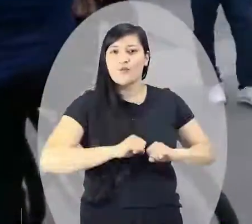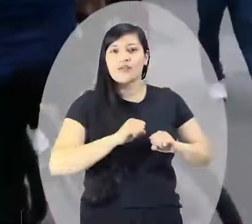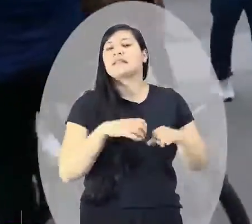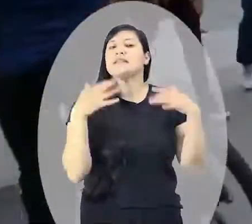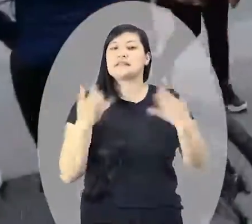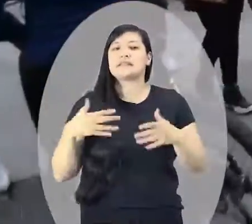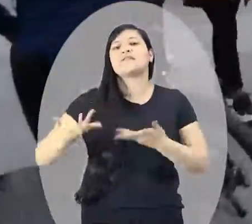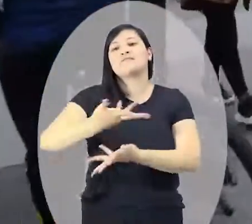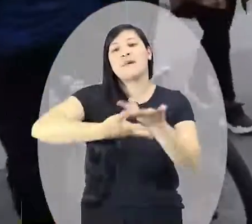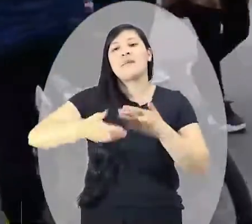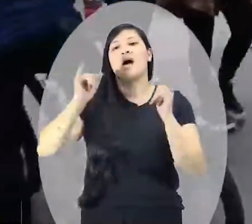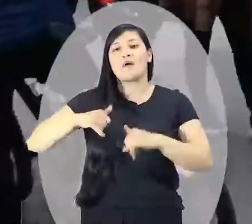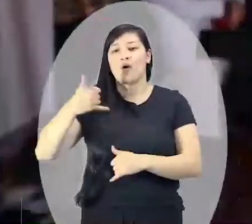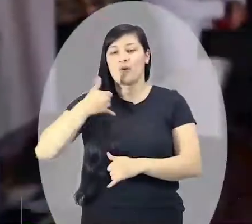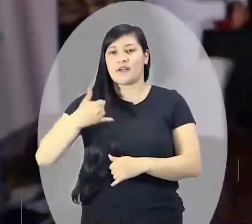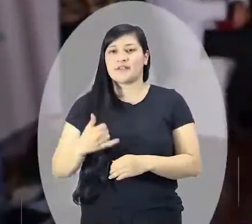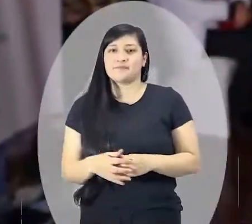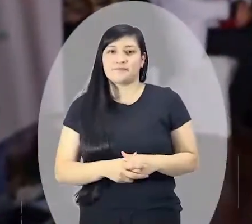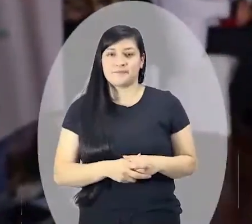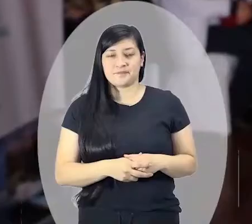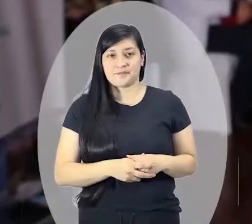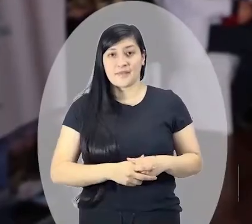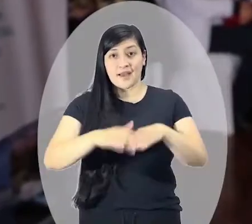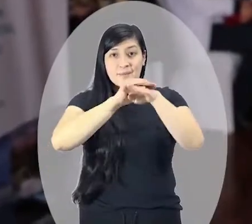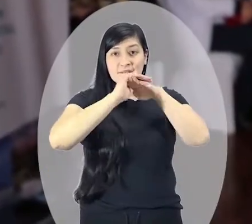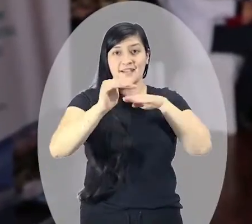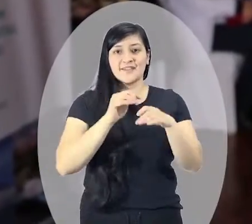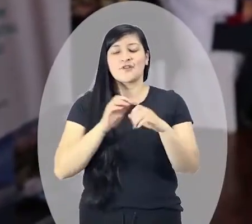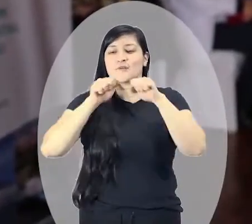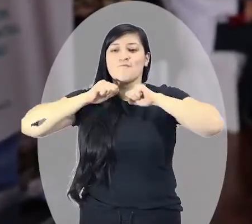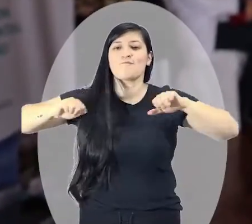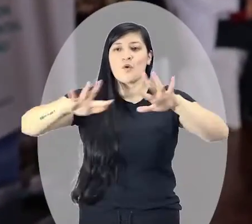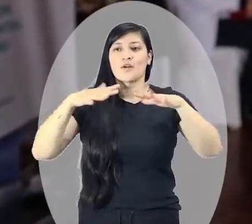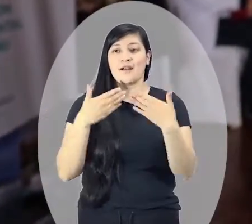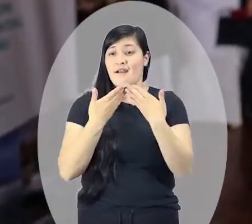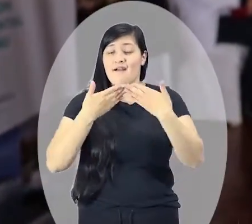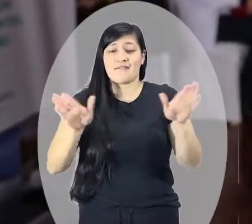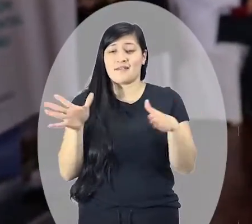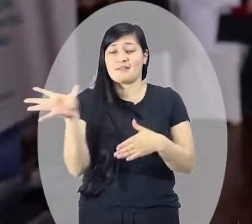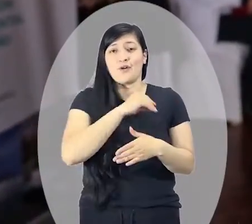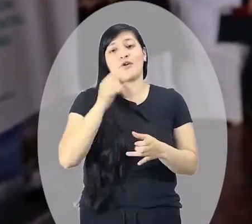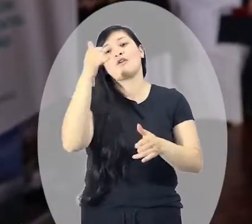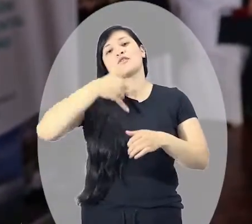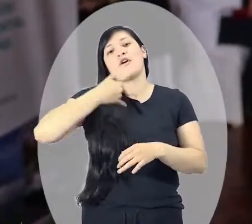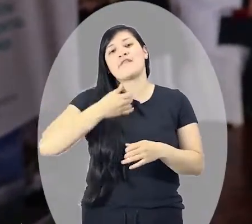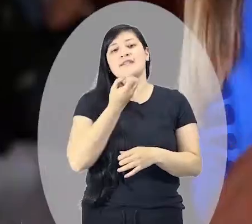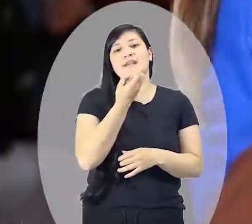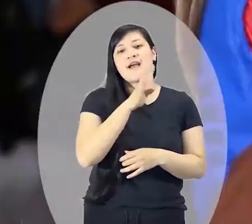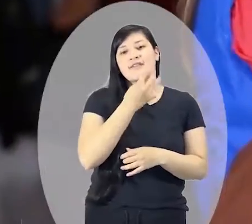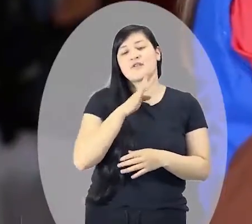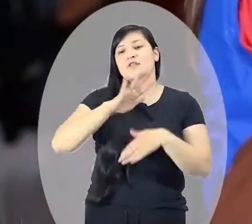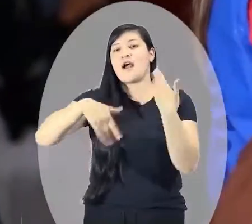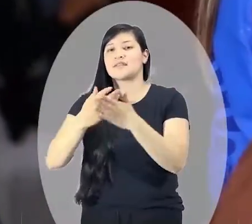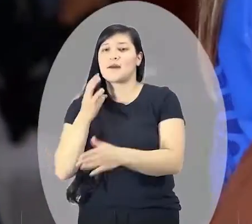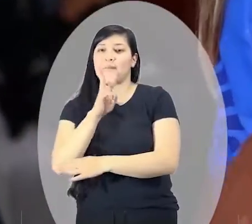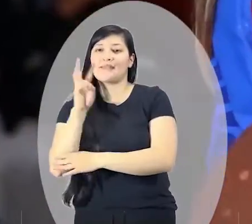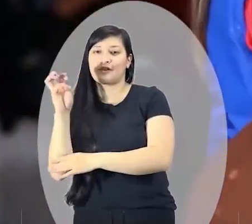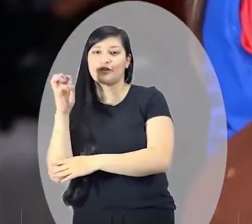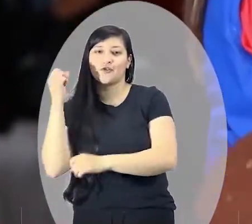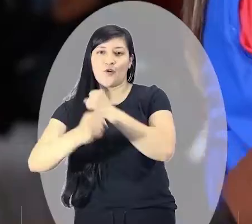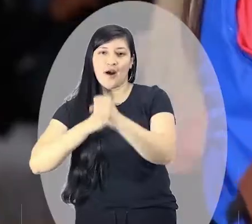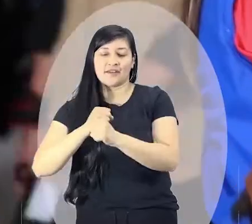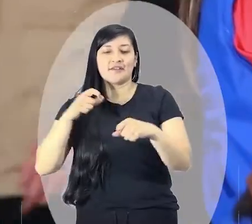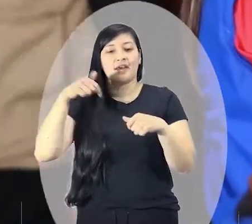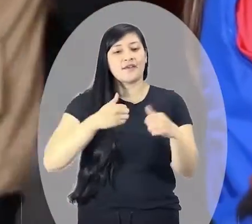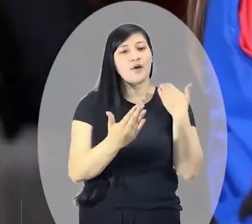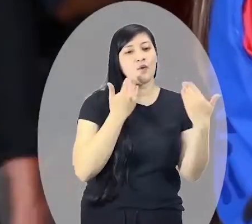jóvenes de la ciudad. La invitación es pública y abierta a todos los jóvenes del municipio de Pasto entre los 14 y los 28 años, tanto